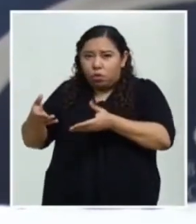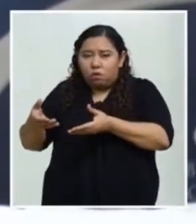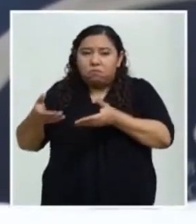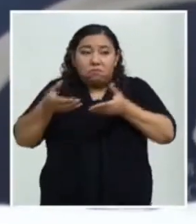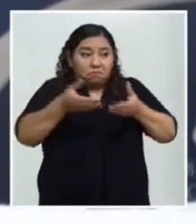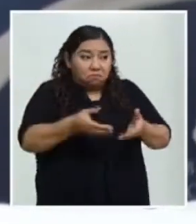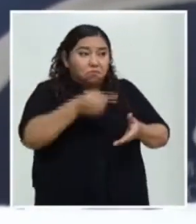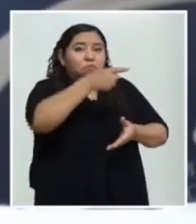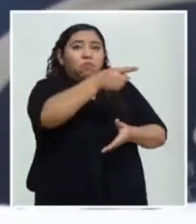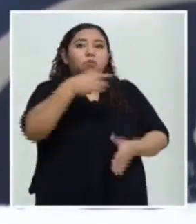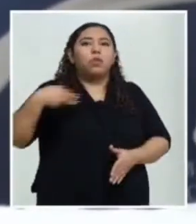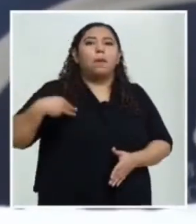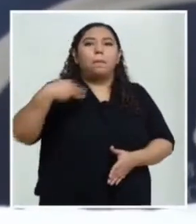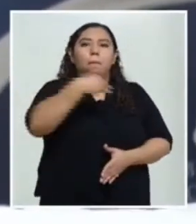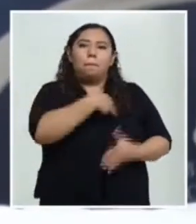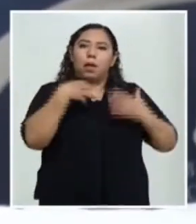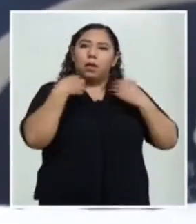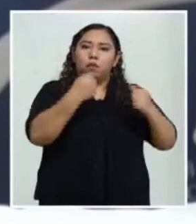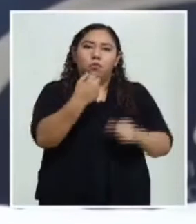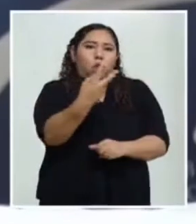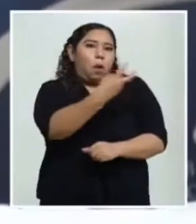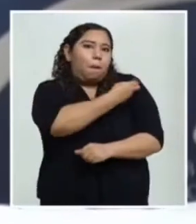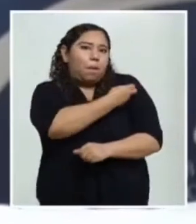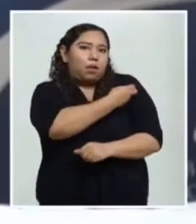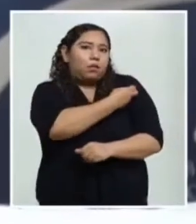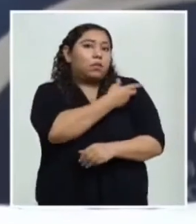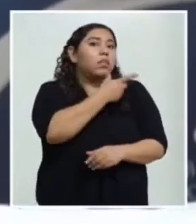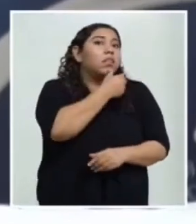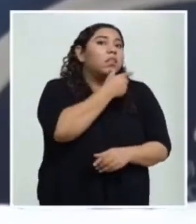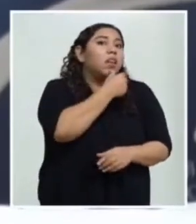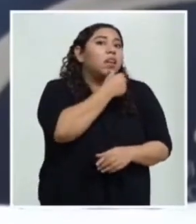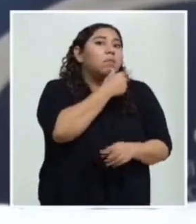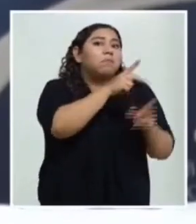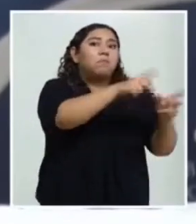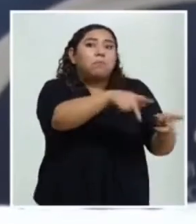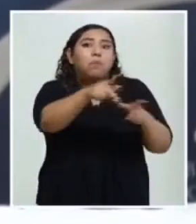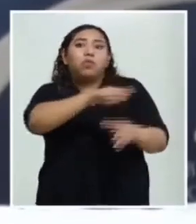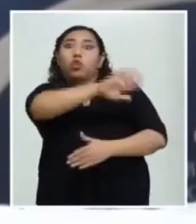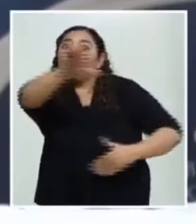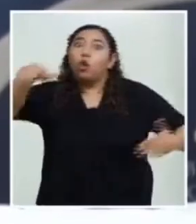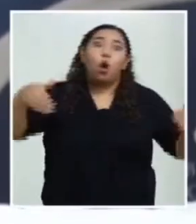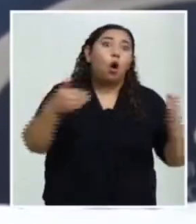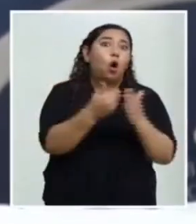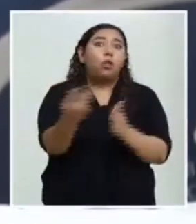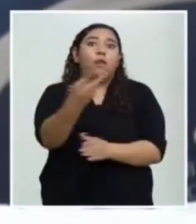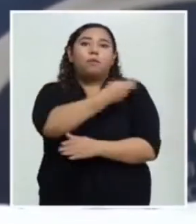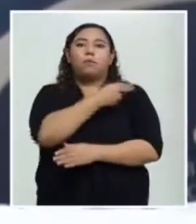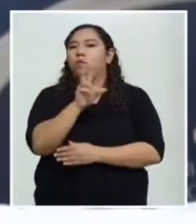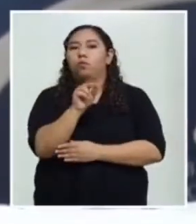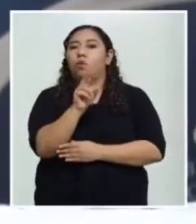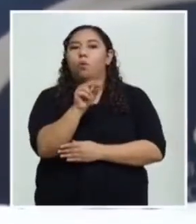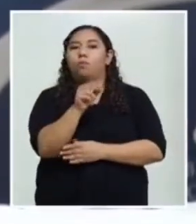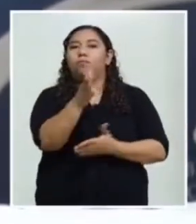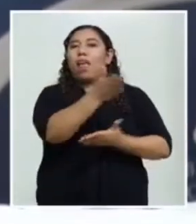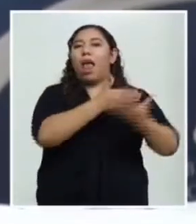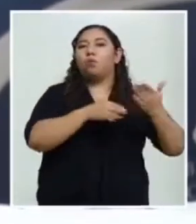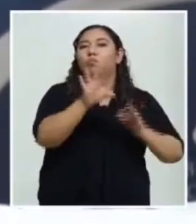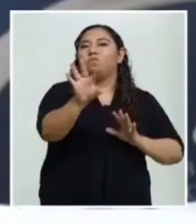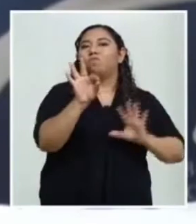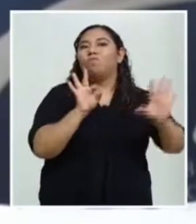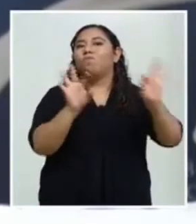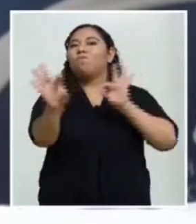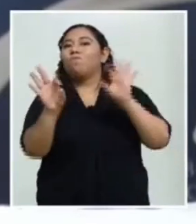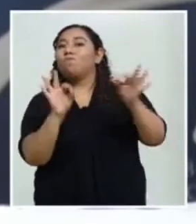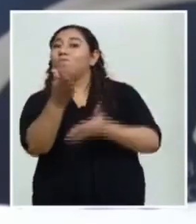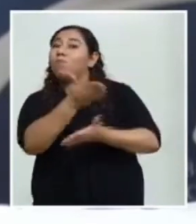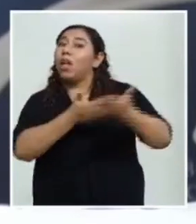población que es elegible para ser vacunada. Tal vez una aclaración que el equipo técnico también ha hecho